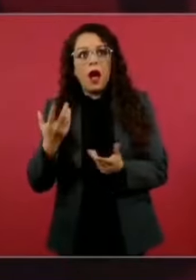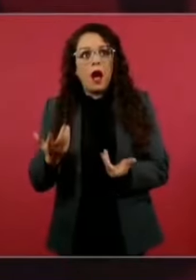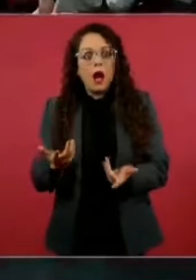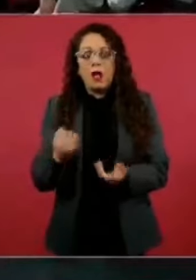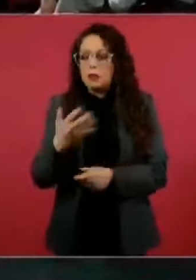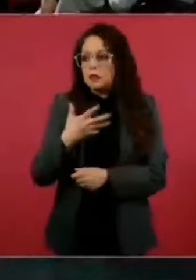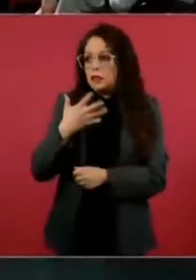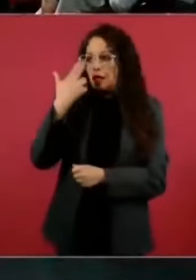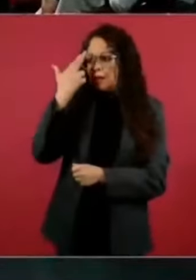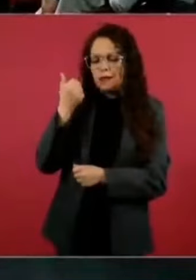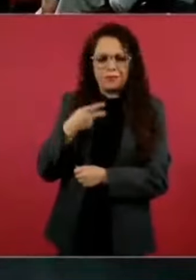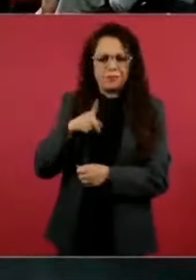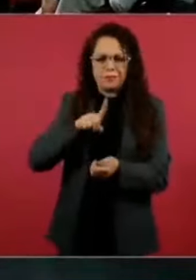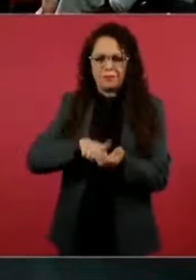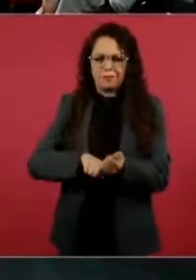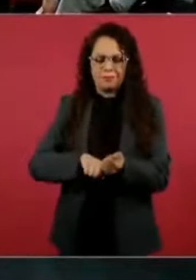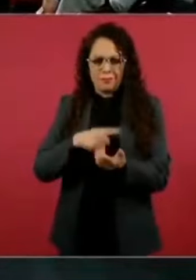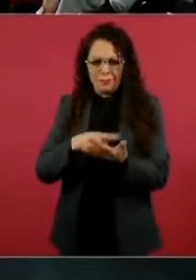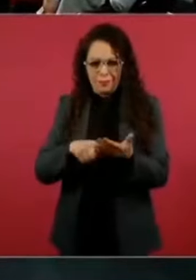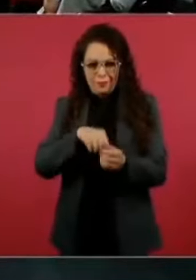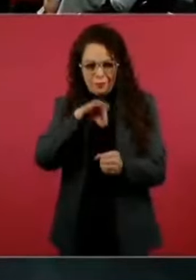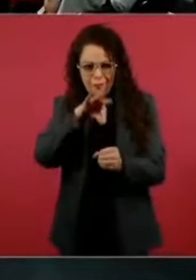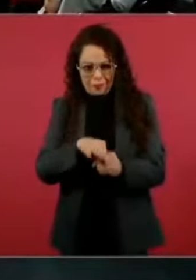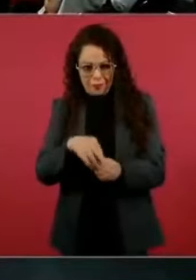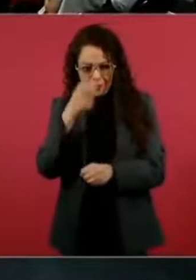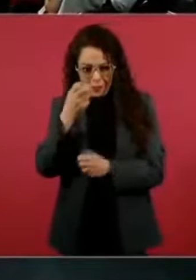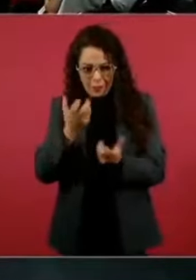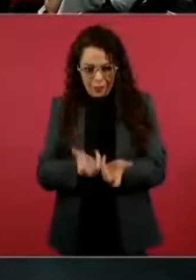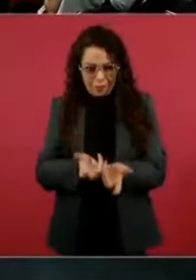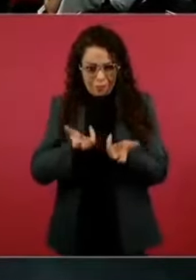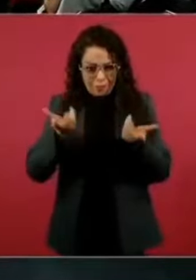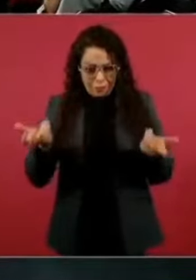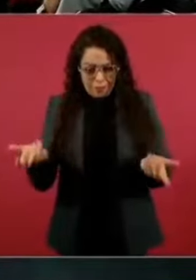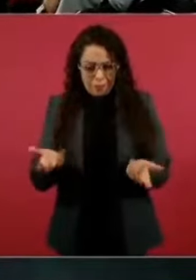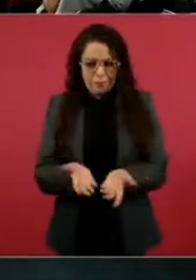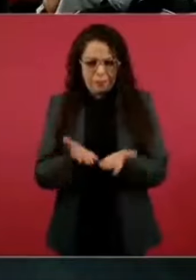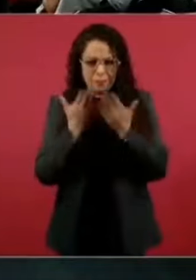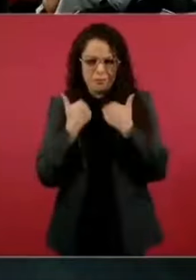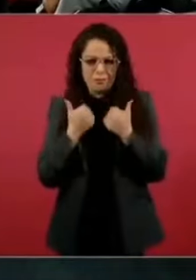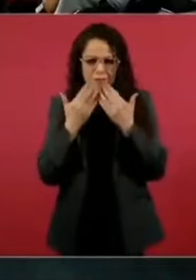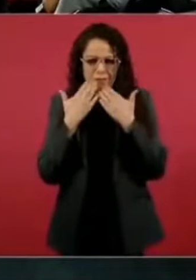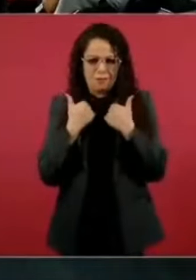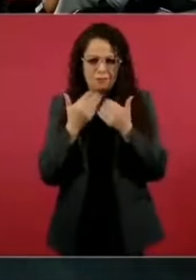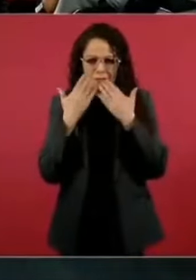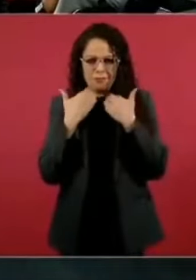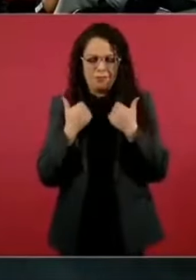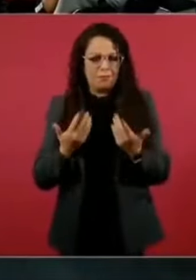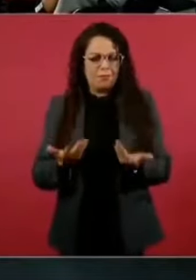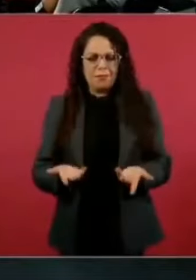en las elecciones. ¿Cómo va a polarización si